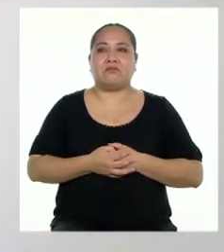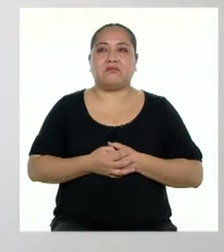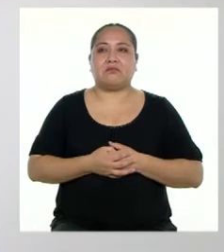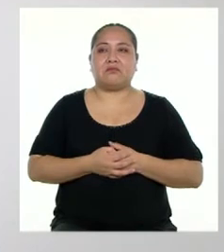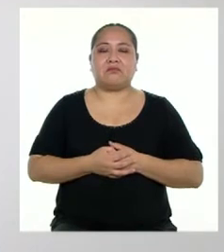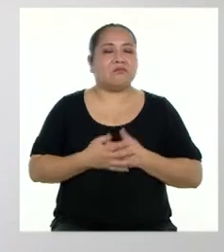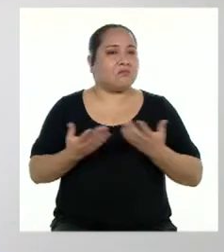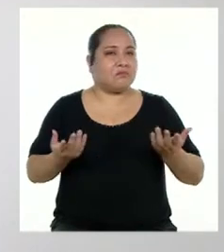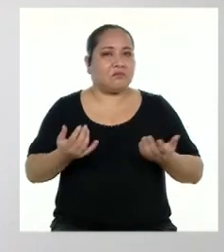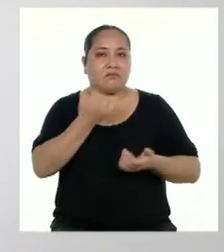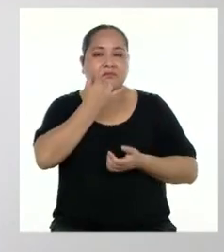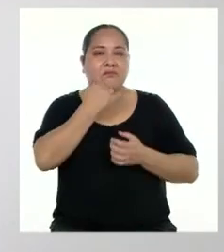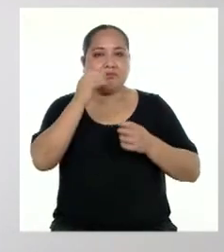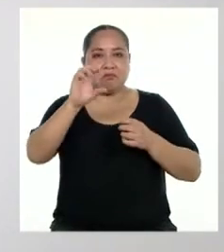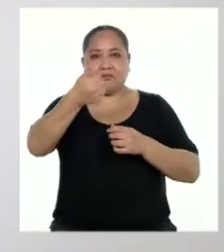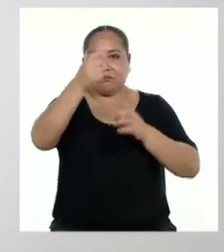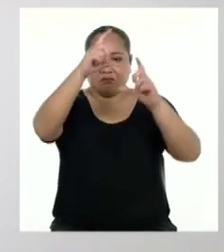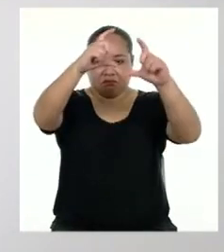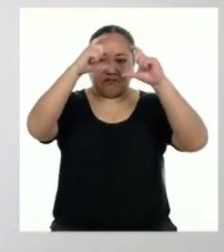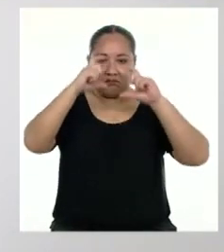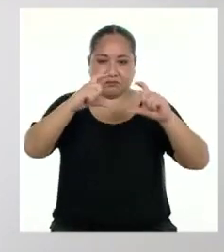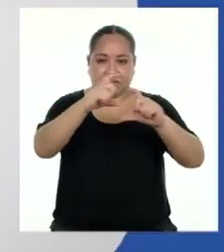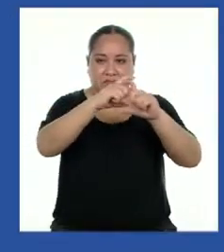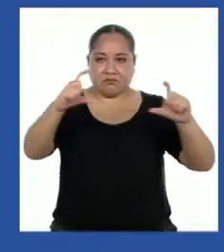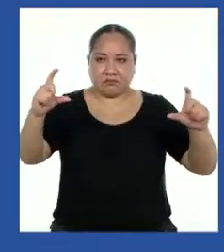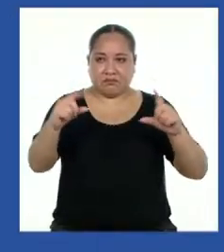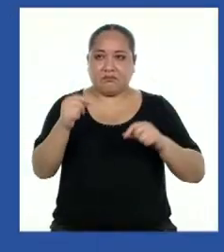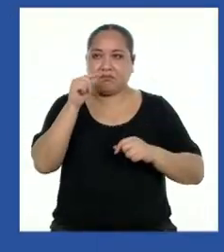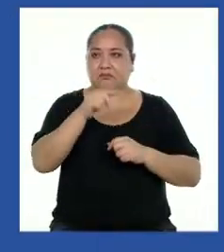¿Qué hay del otro párrafo dentro del desarrollo?